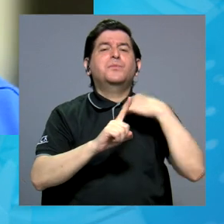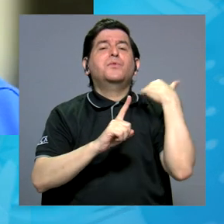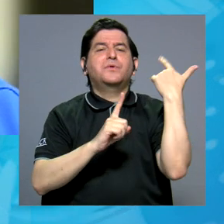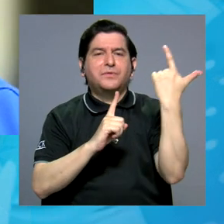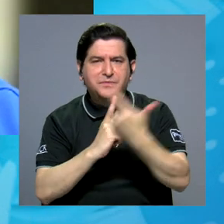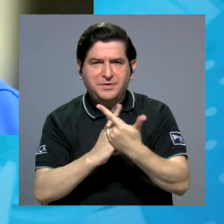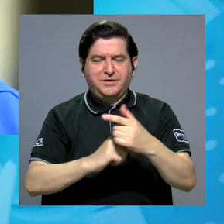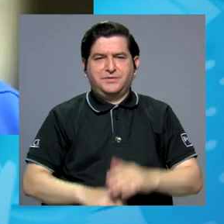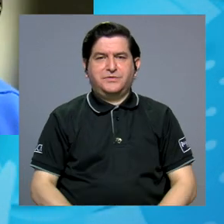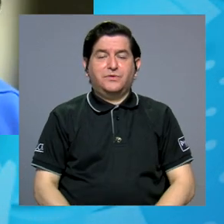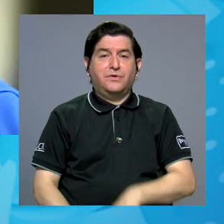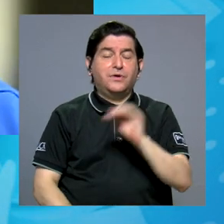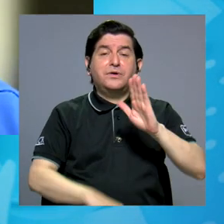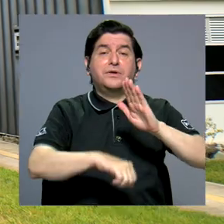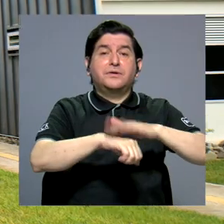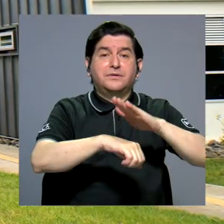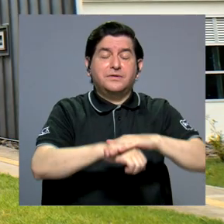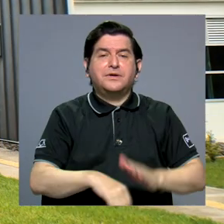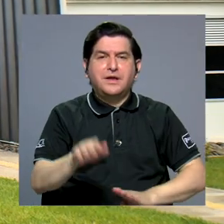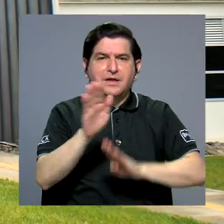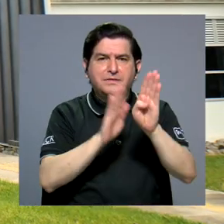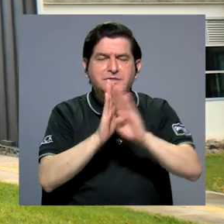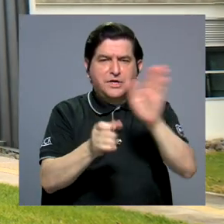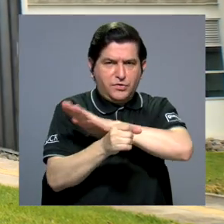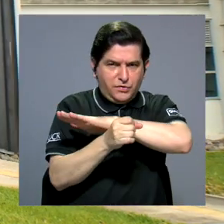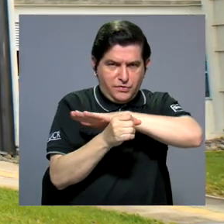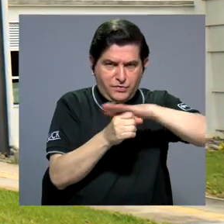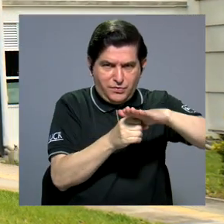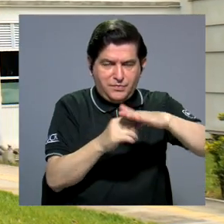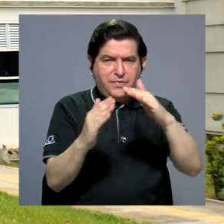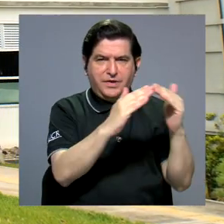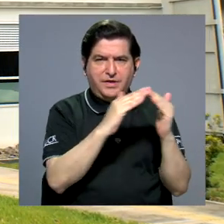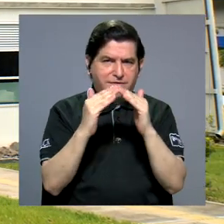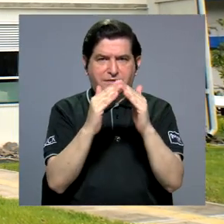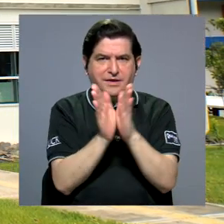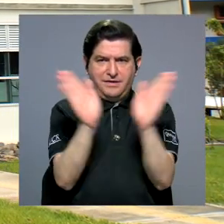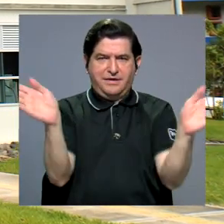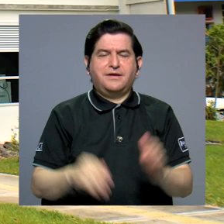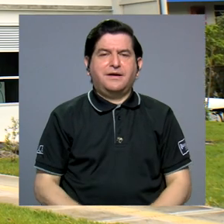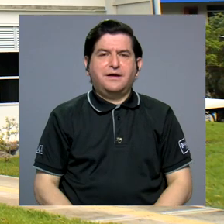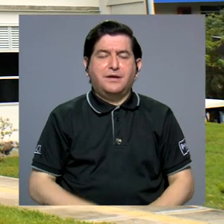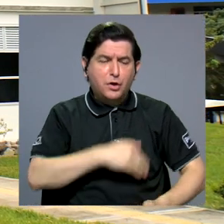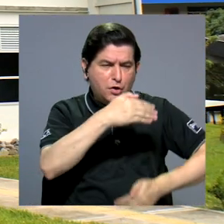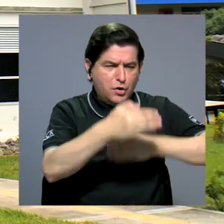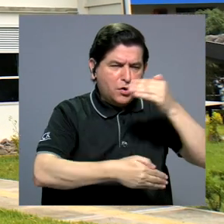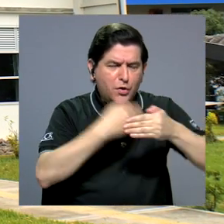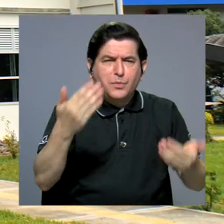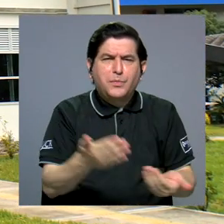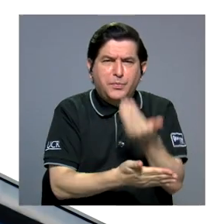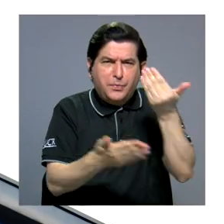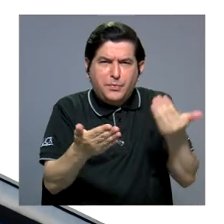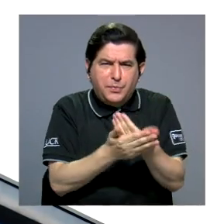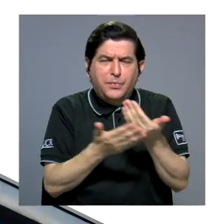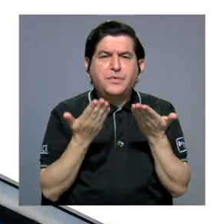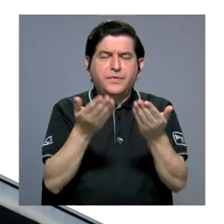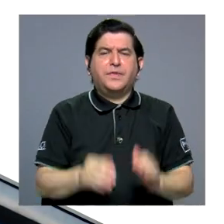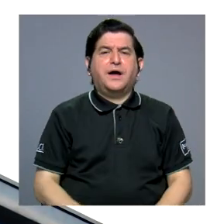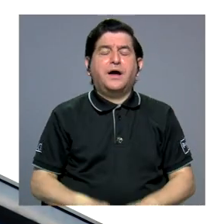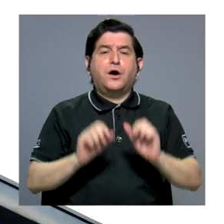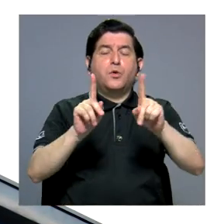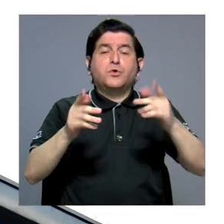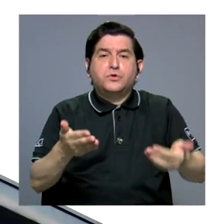y permite un desarrollo integral, ¿verdad?, en la comunidad en general. Este es un proceso de modernización que brinda nuevas